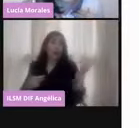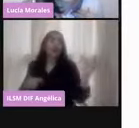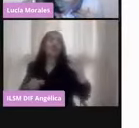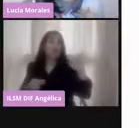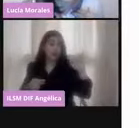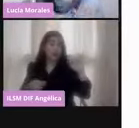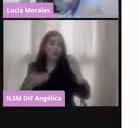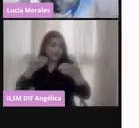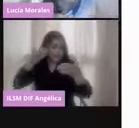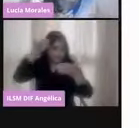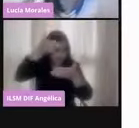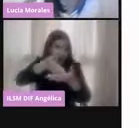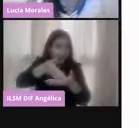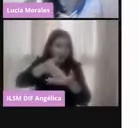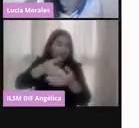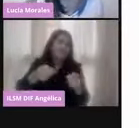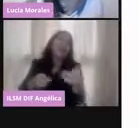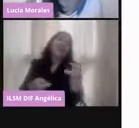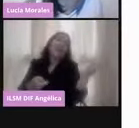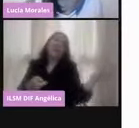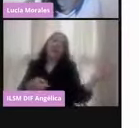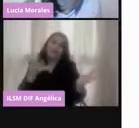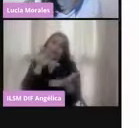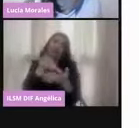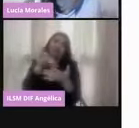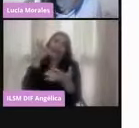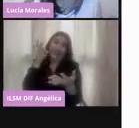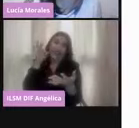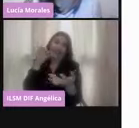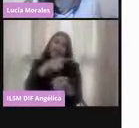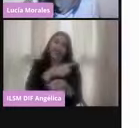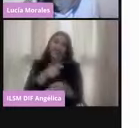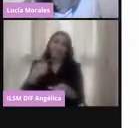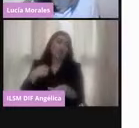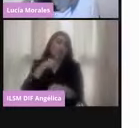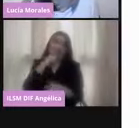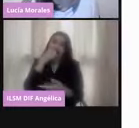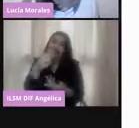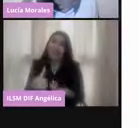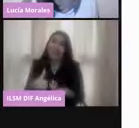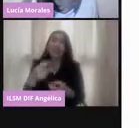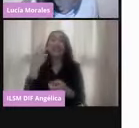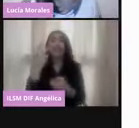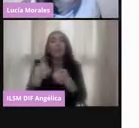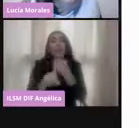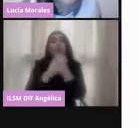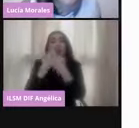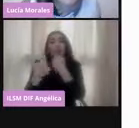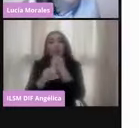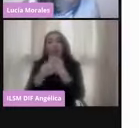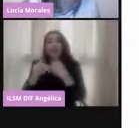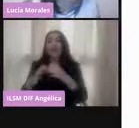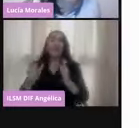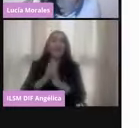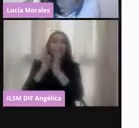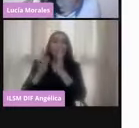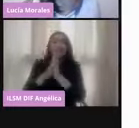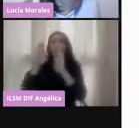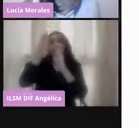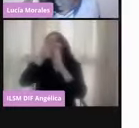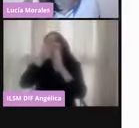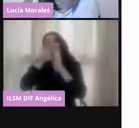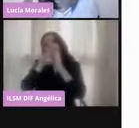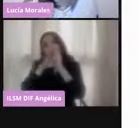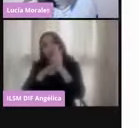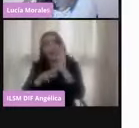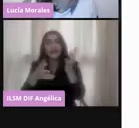por mí. Entonces mi no participación también se vuelve una participación. Entonces sí es un problema la baja participación de la ciudadanía de México, por supuesto que no